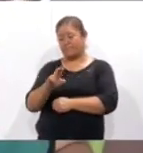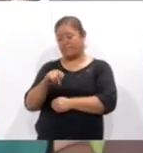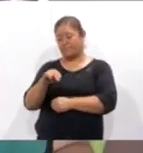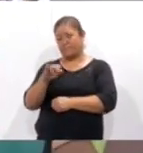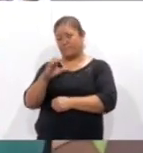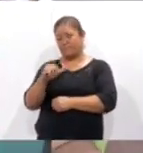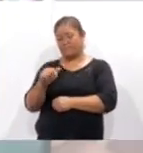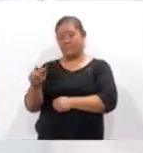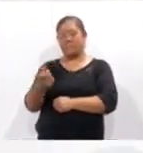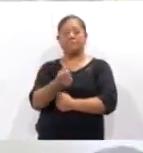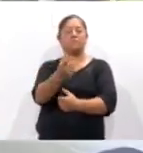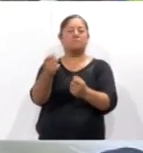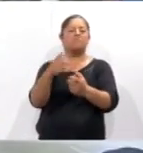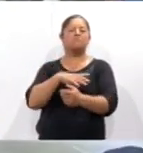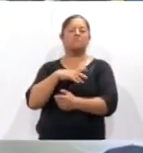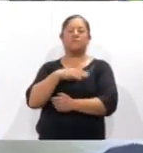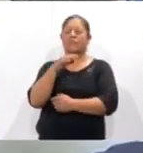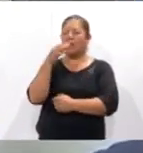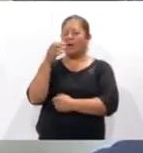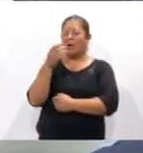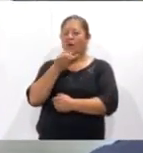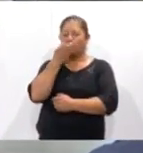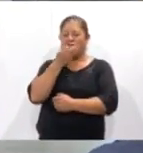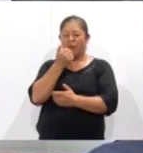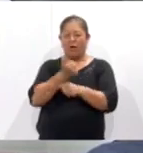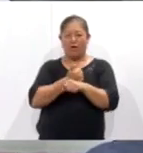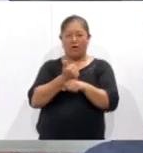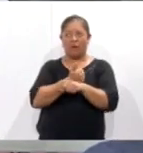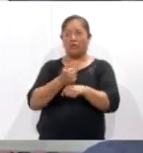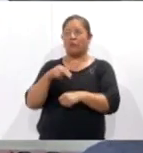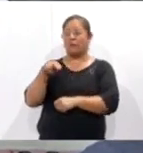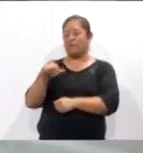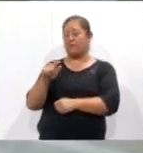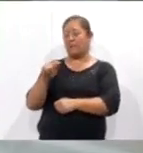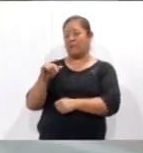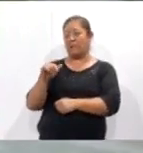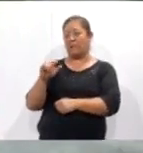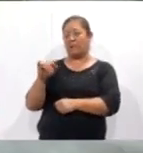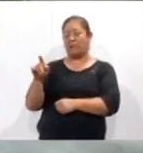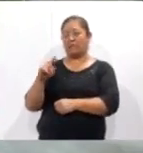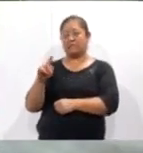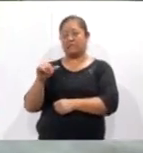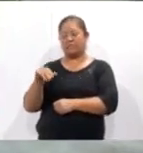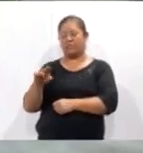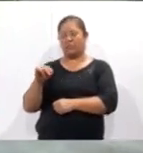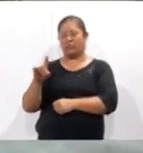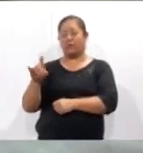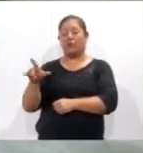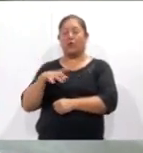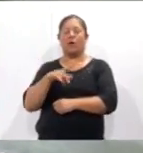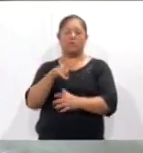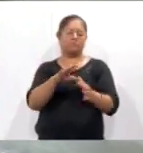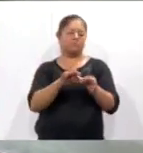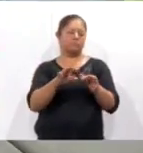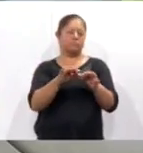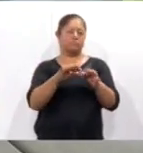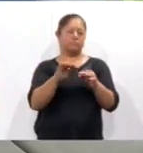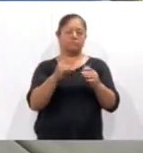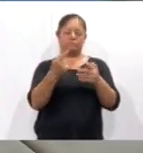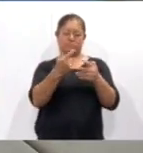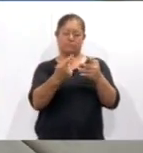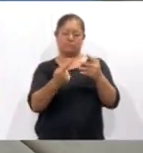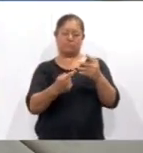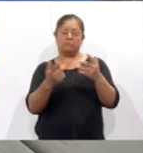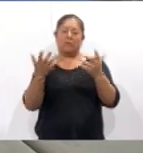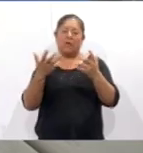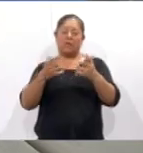manzanilla. En tanto, Nataleza Mudio, quien también es promotora cultural, explicó paso por paso el procedimiento para hacer